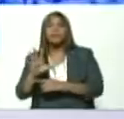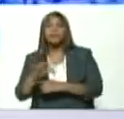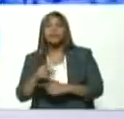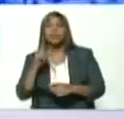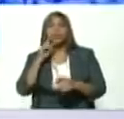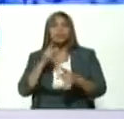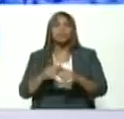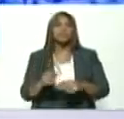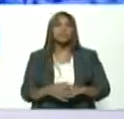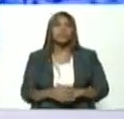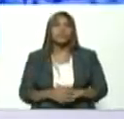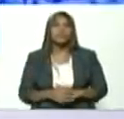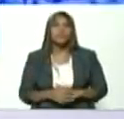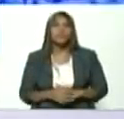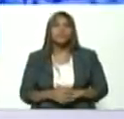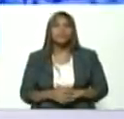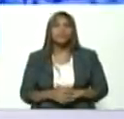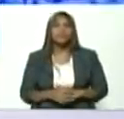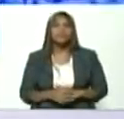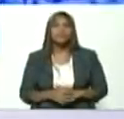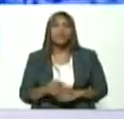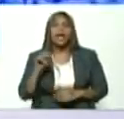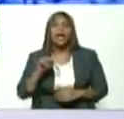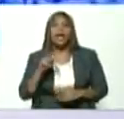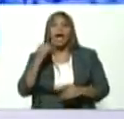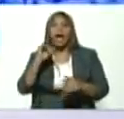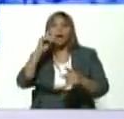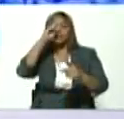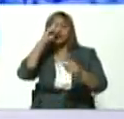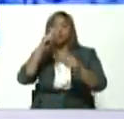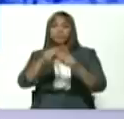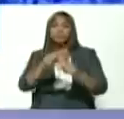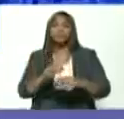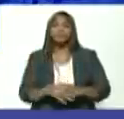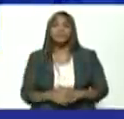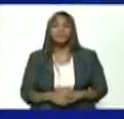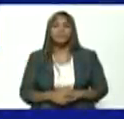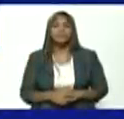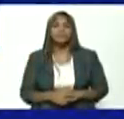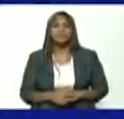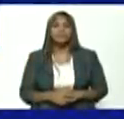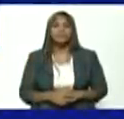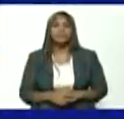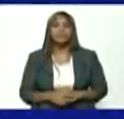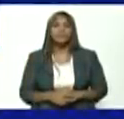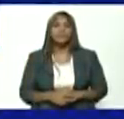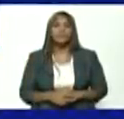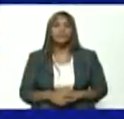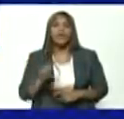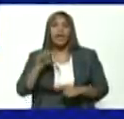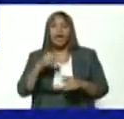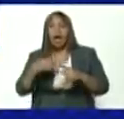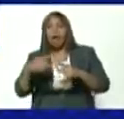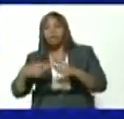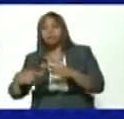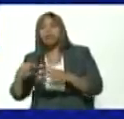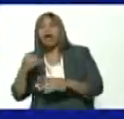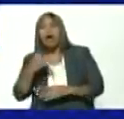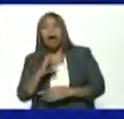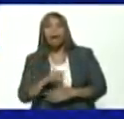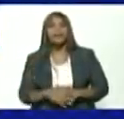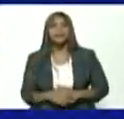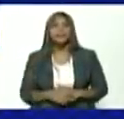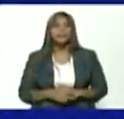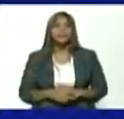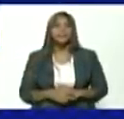históricos ahí están los objetivos estratégicos tácticos las metas aquí está